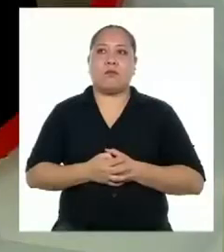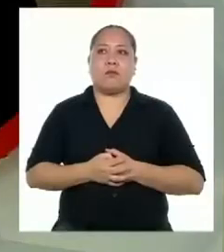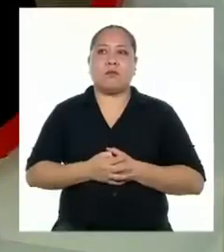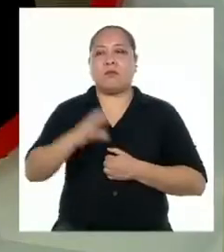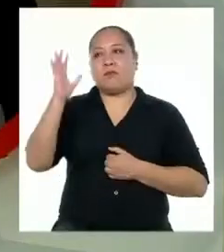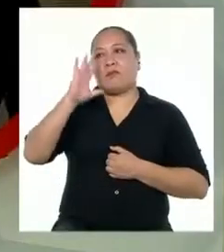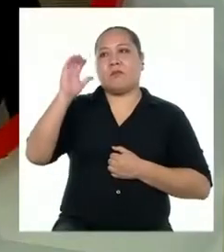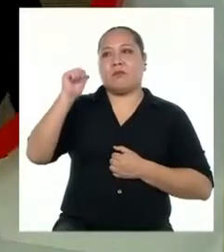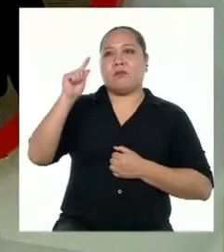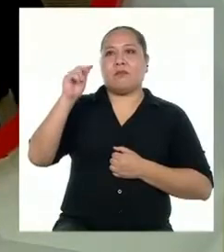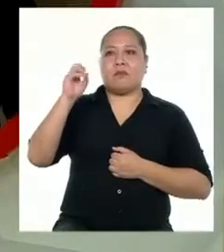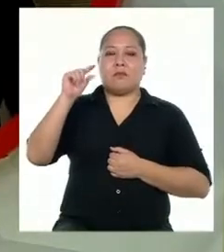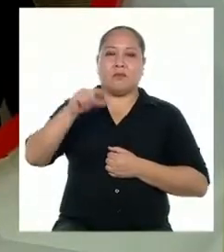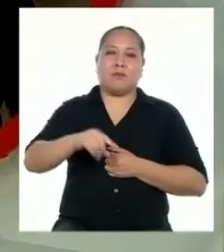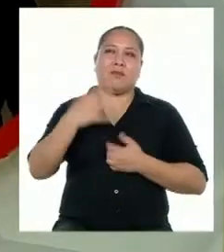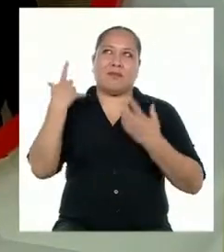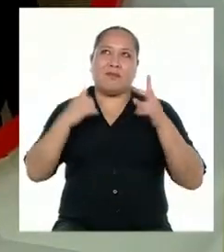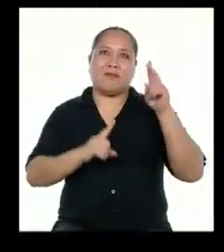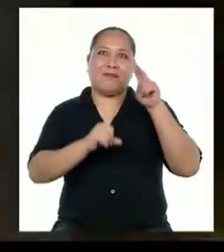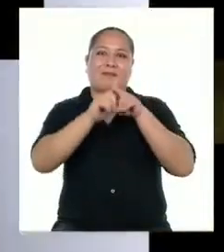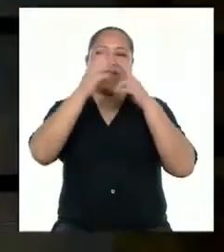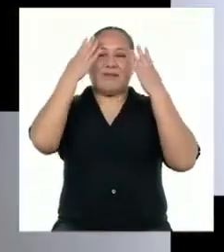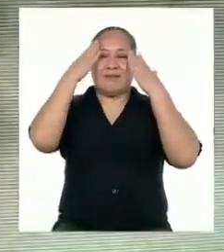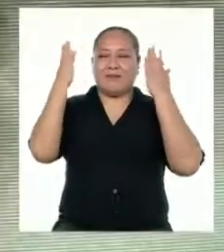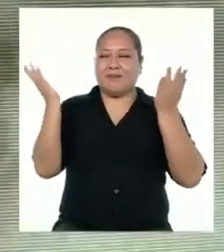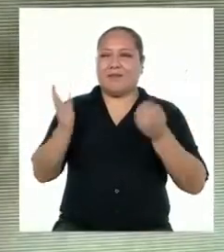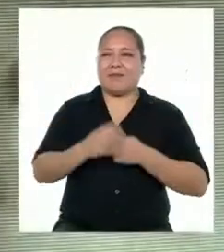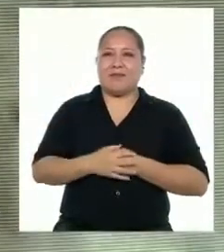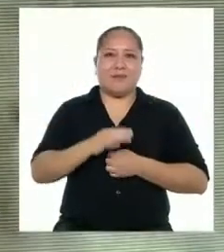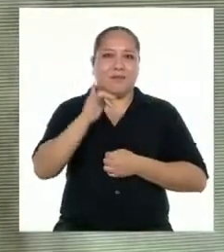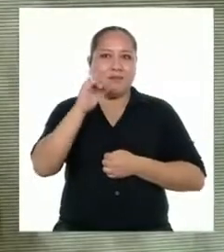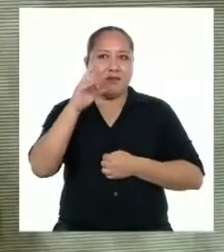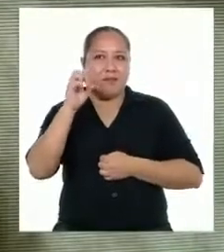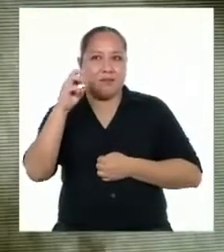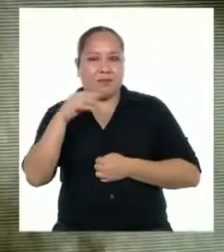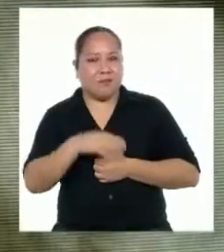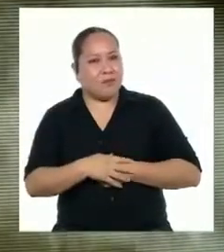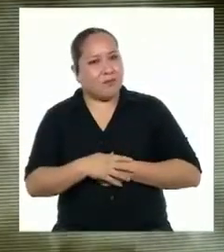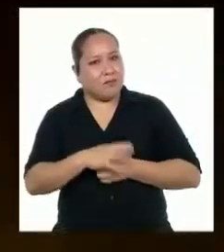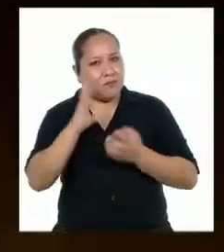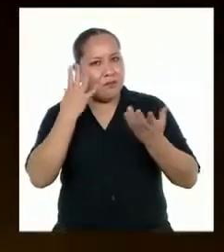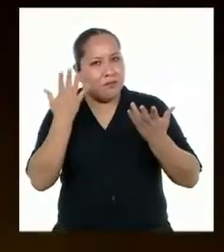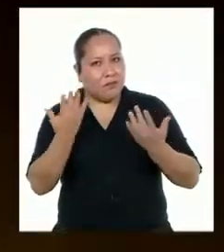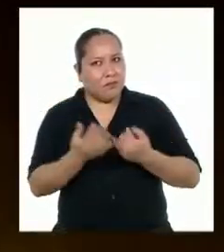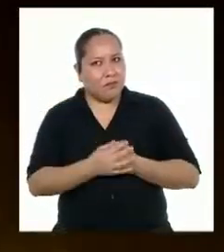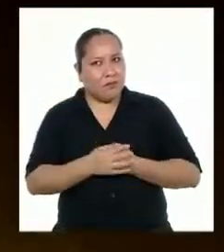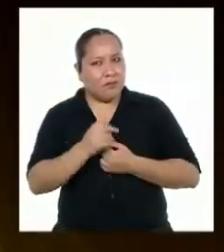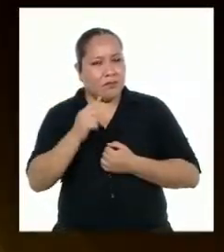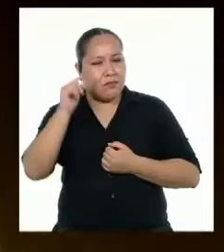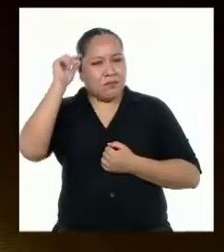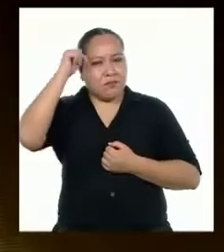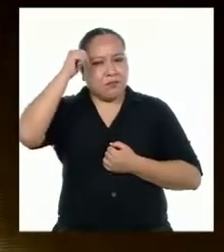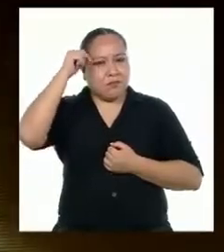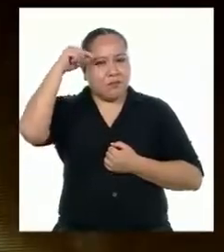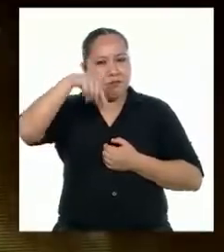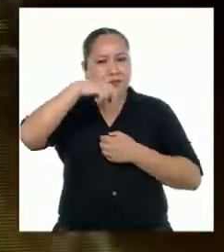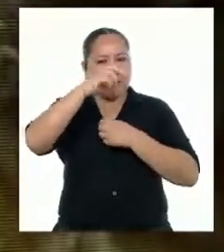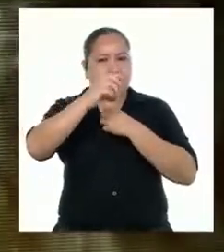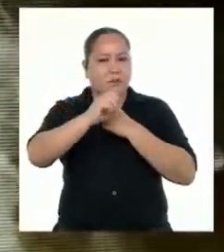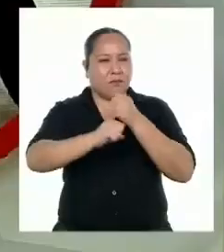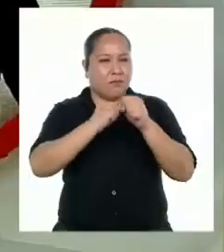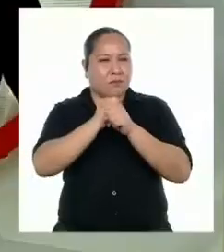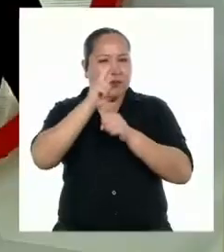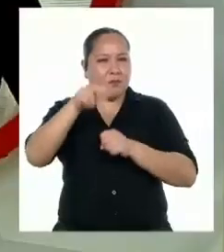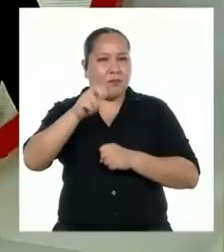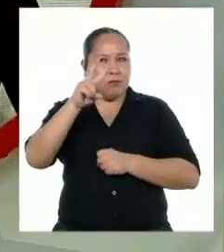Hola, Atoj. Ya sé que estás por ahí. Yaremis, ¿me parece o estás haciendo un recuento de este 2020?